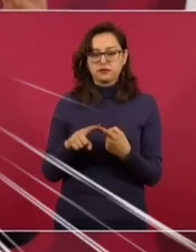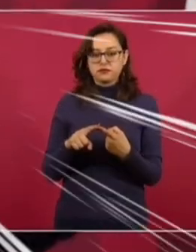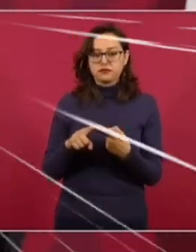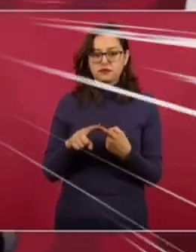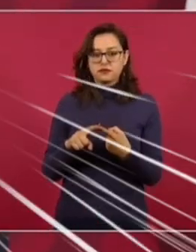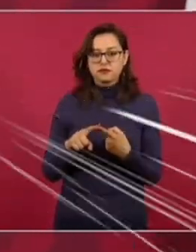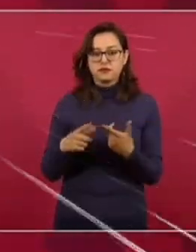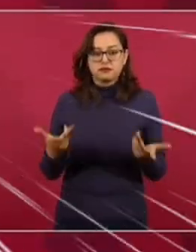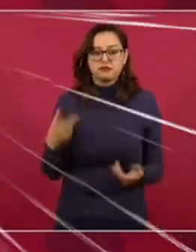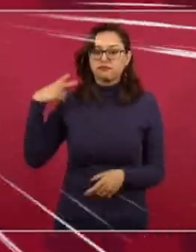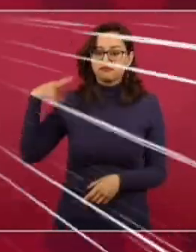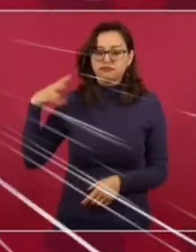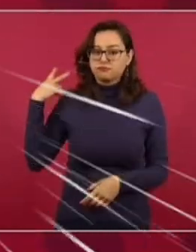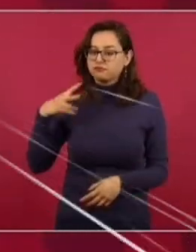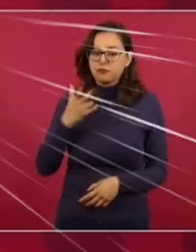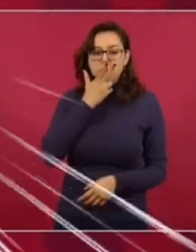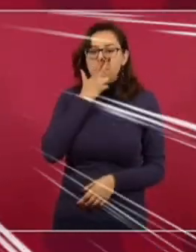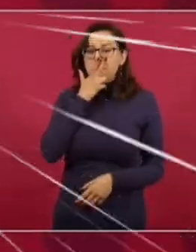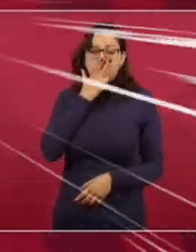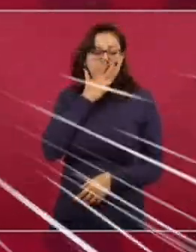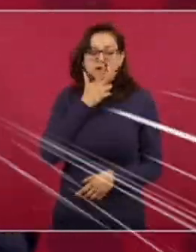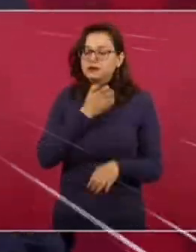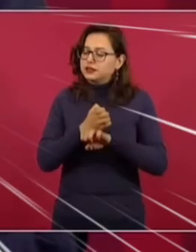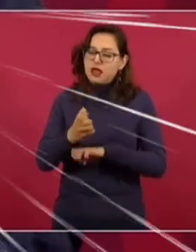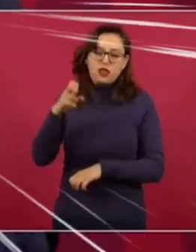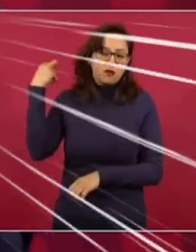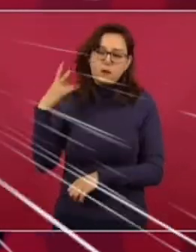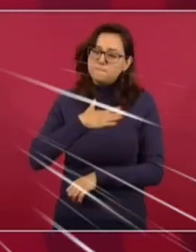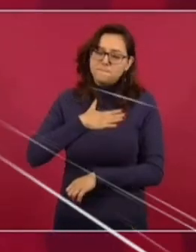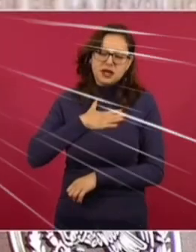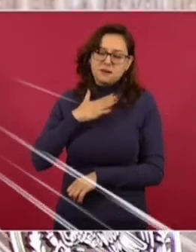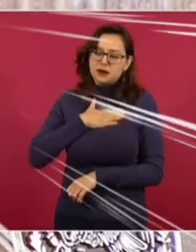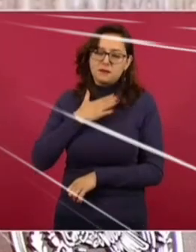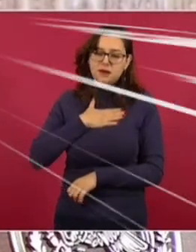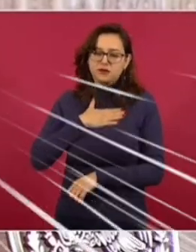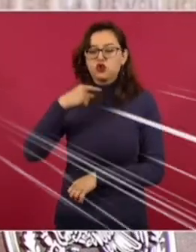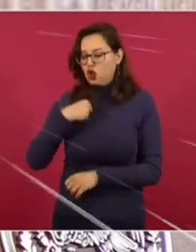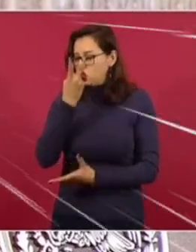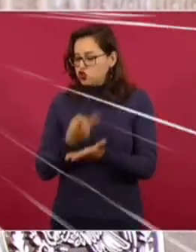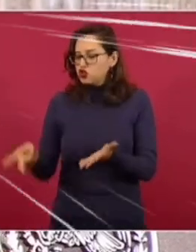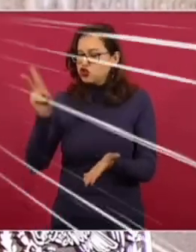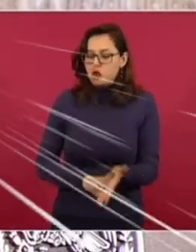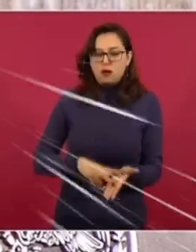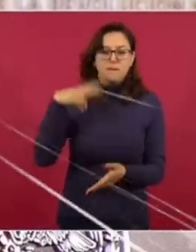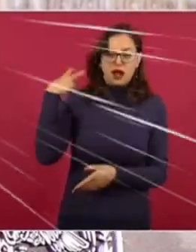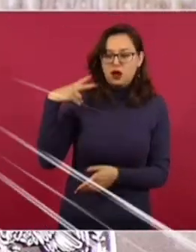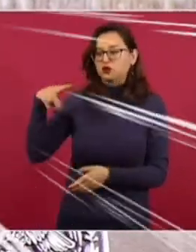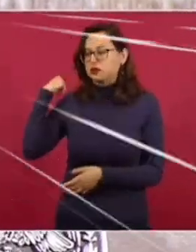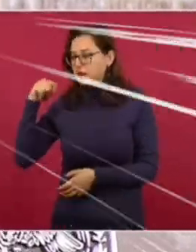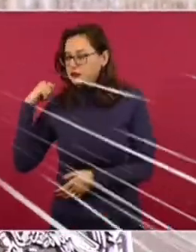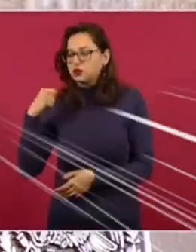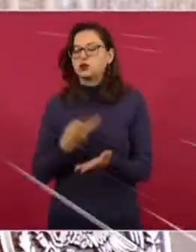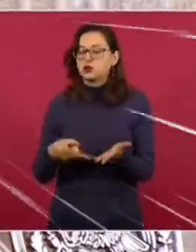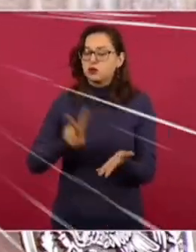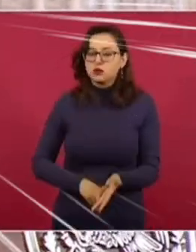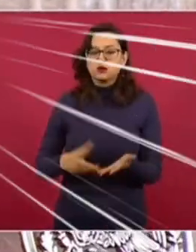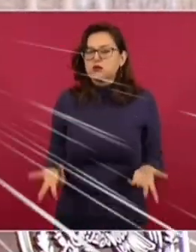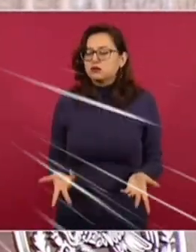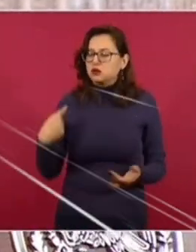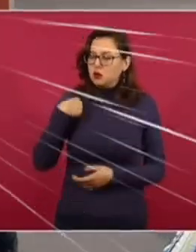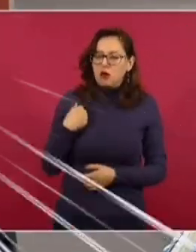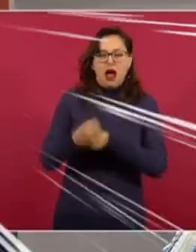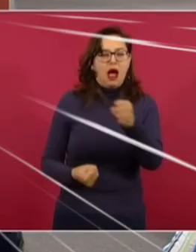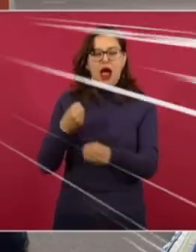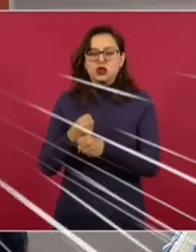mi estado de Veracruz, porque soy Choco Jarocho, saqueado, puro